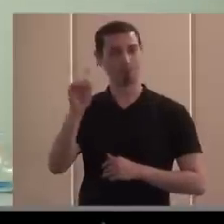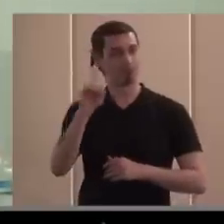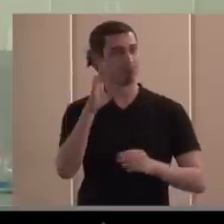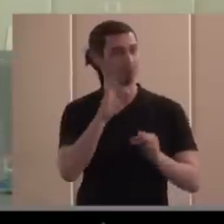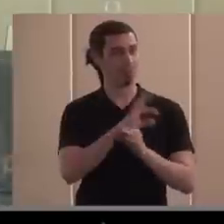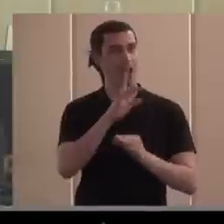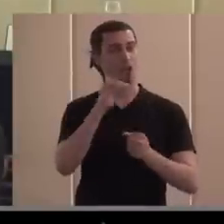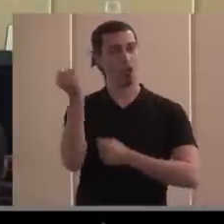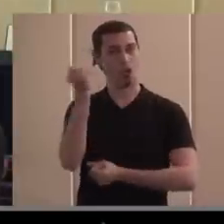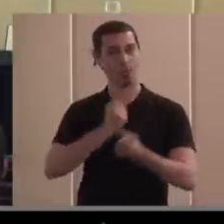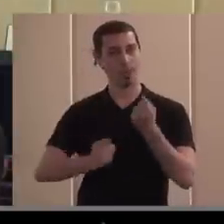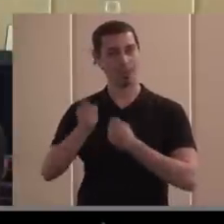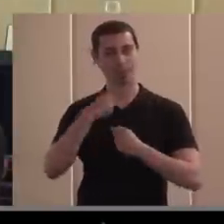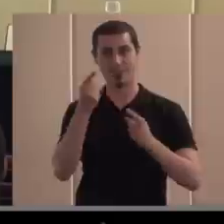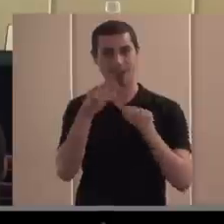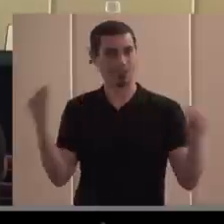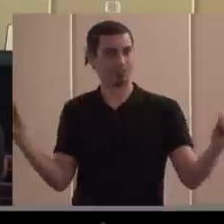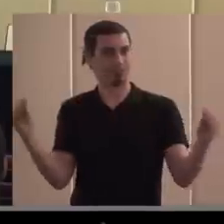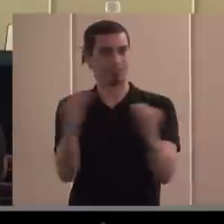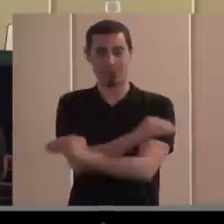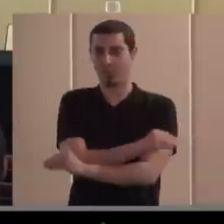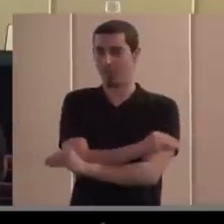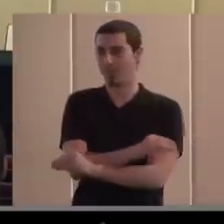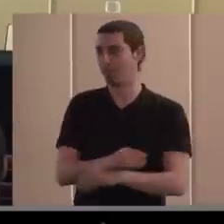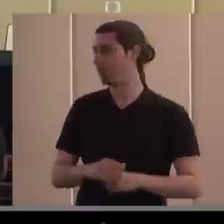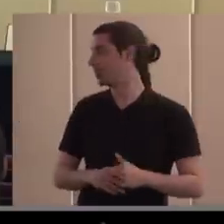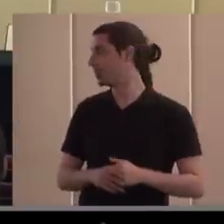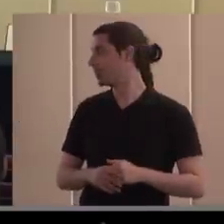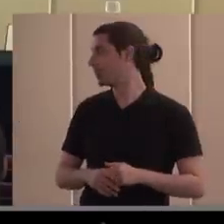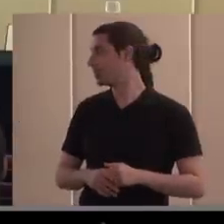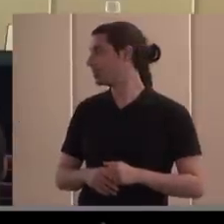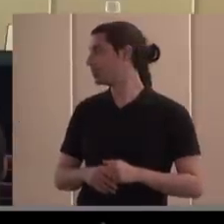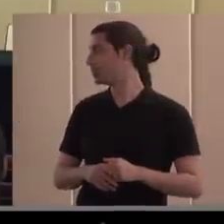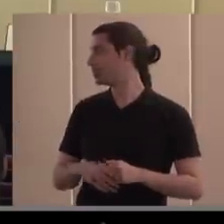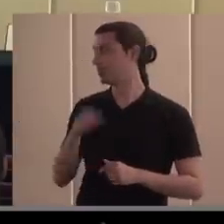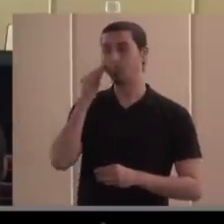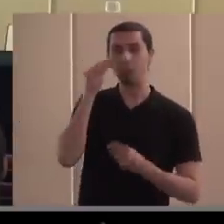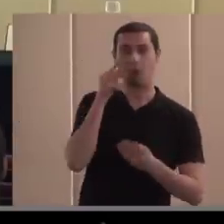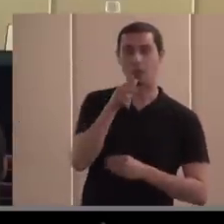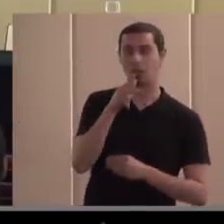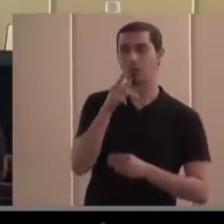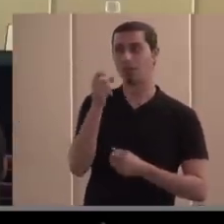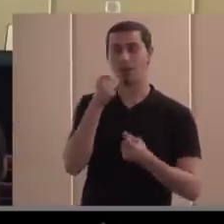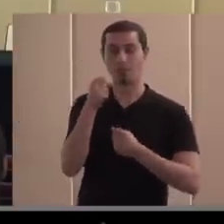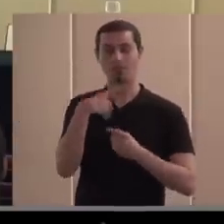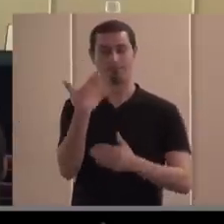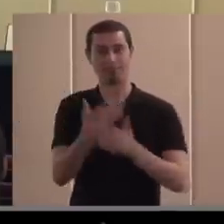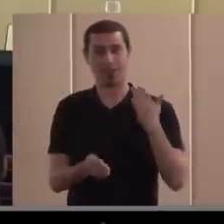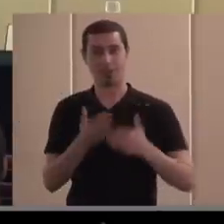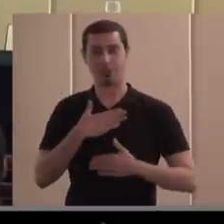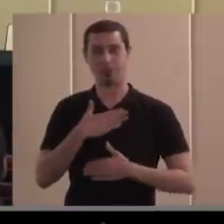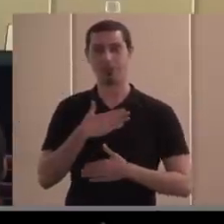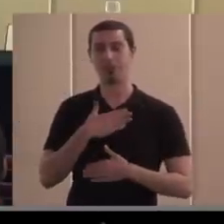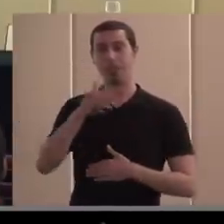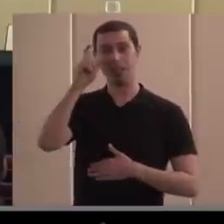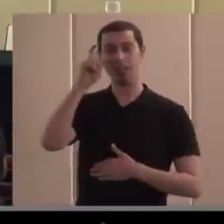Económicas. Justamente no. En Económicas era lo otro. O sea, sea, se licencian Derechos es en Económicas, pues es en Económicas. Y tiene